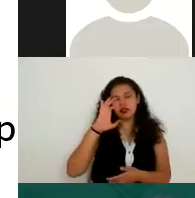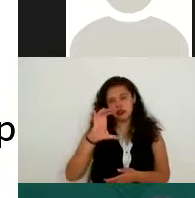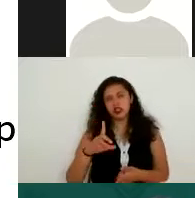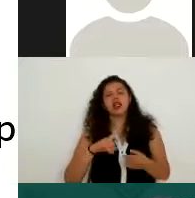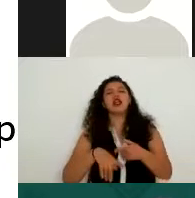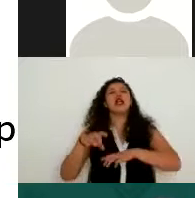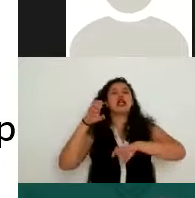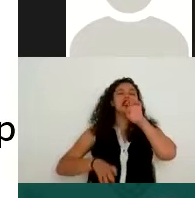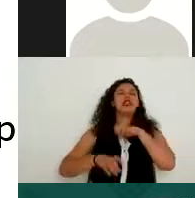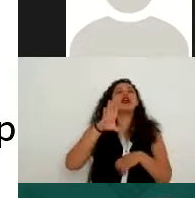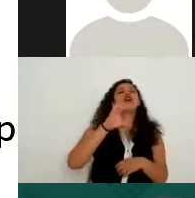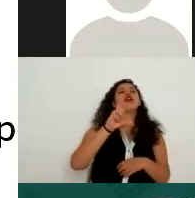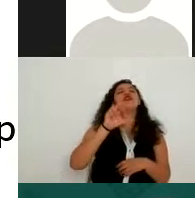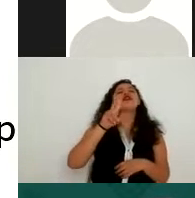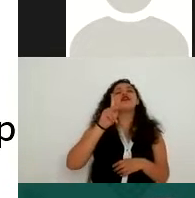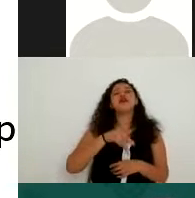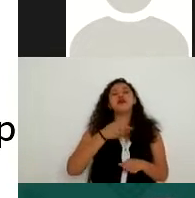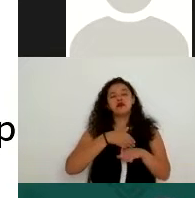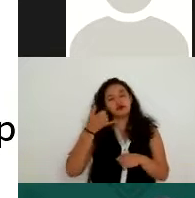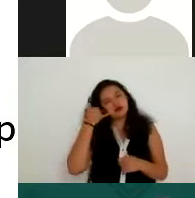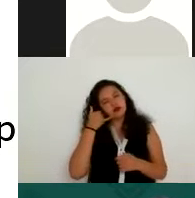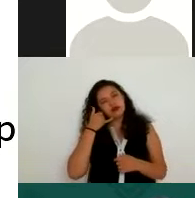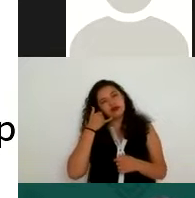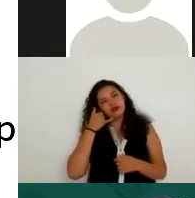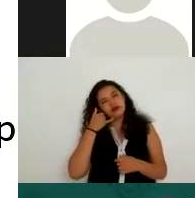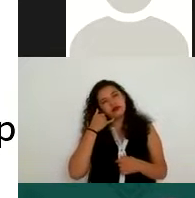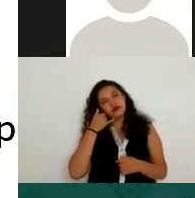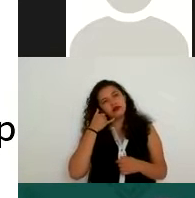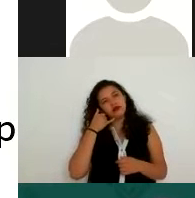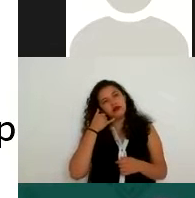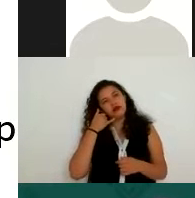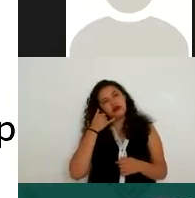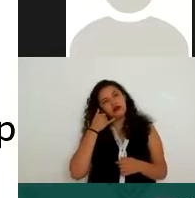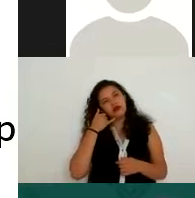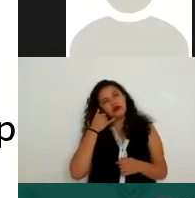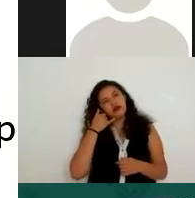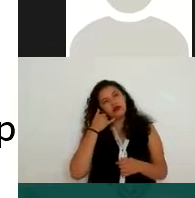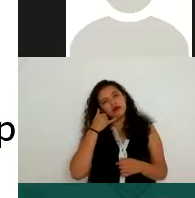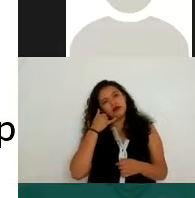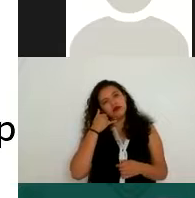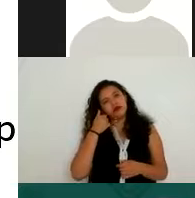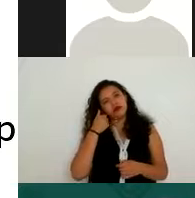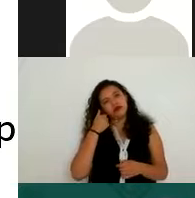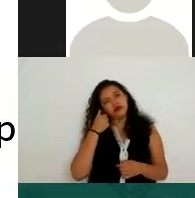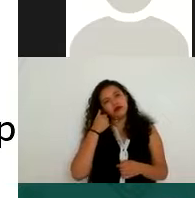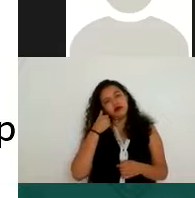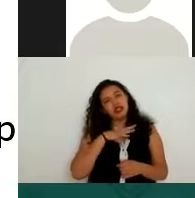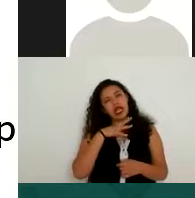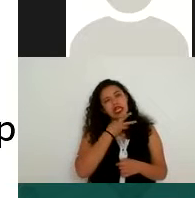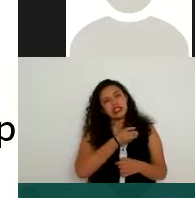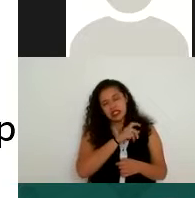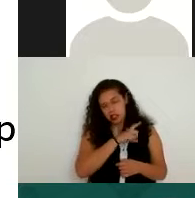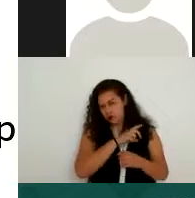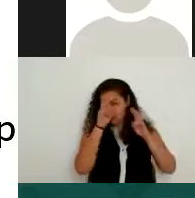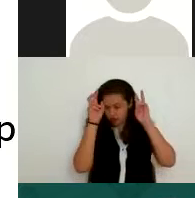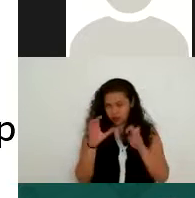telefónico, pero en este caso que muy bien lo ejemplificas, refiere ya a un tema de salud, ¿no? Un tema de que esta